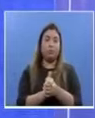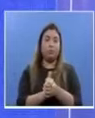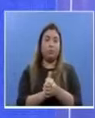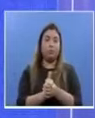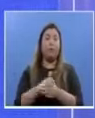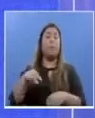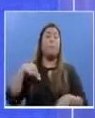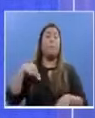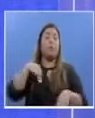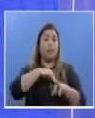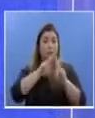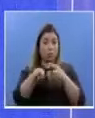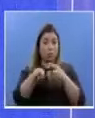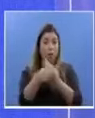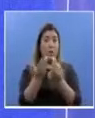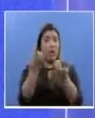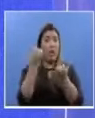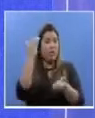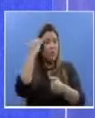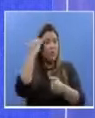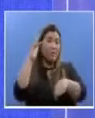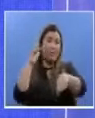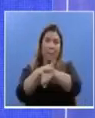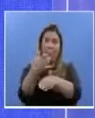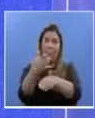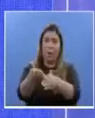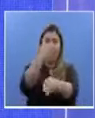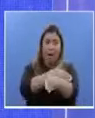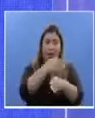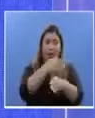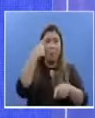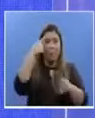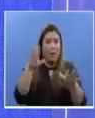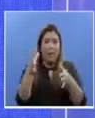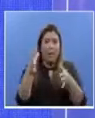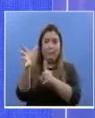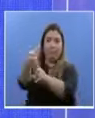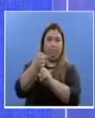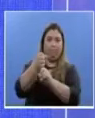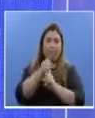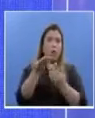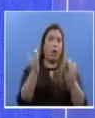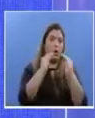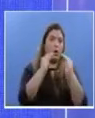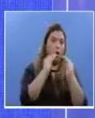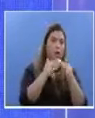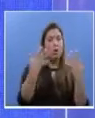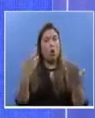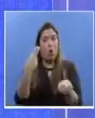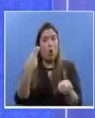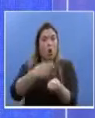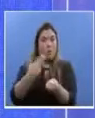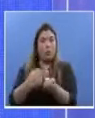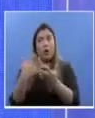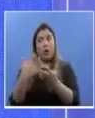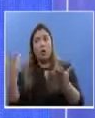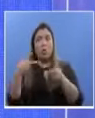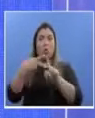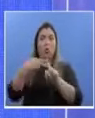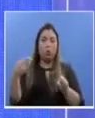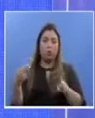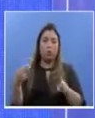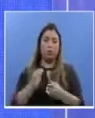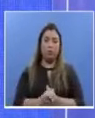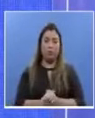su captación temprana para poder lograr entonces su aislamiento o su tratamiento de ser